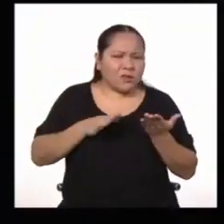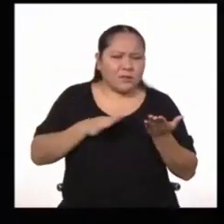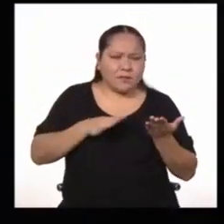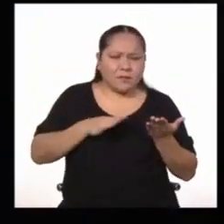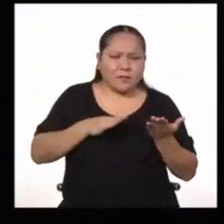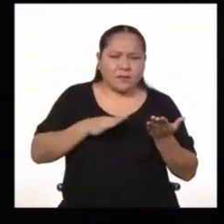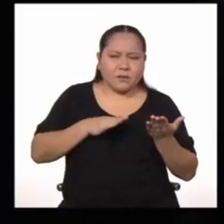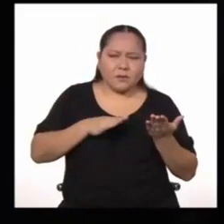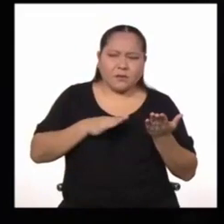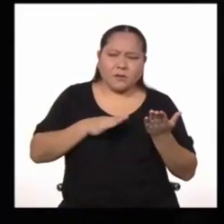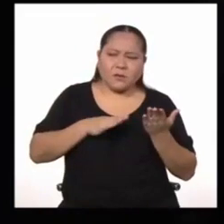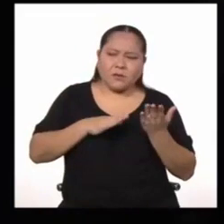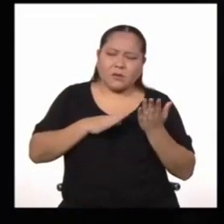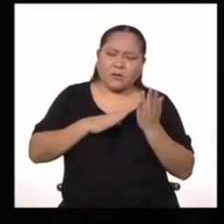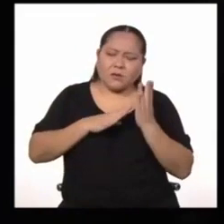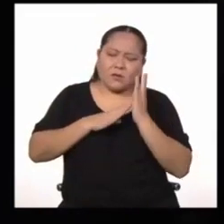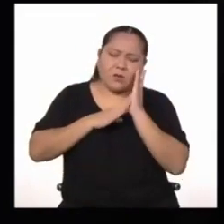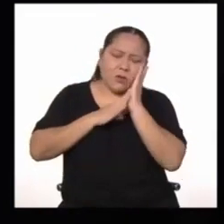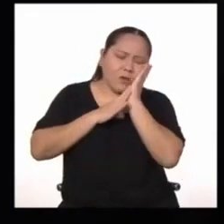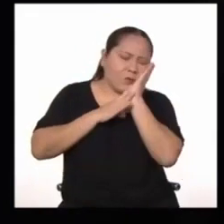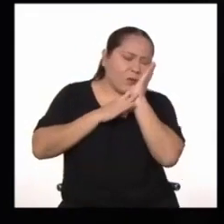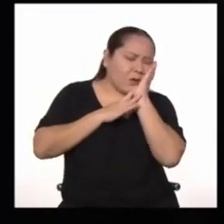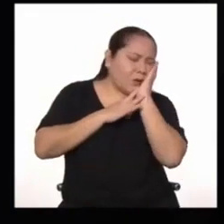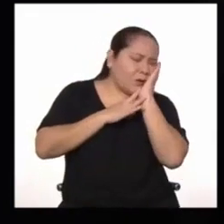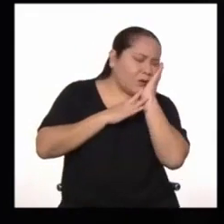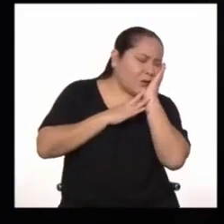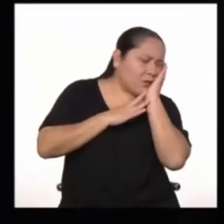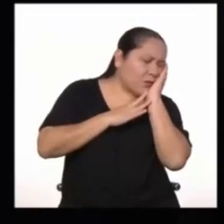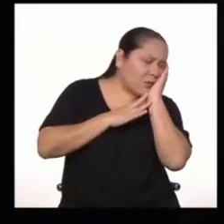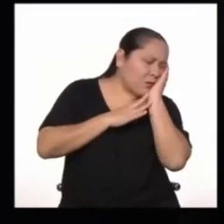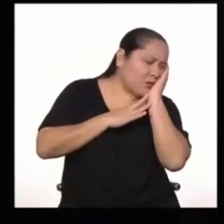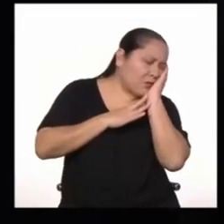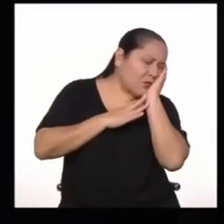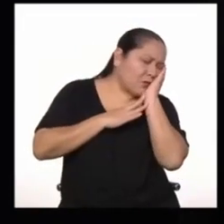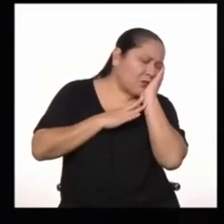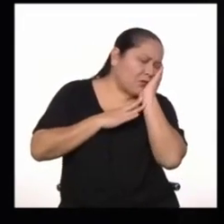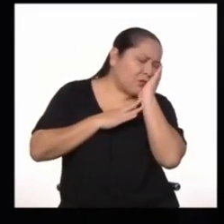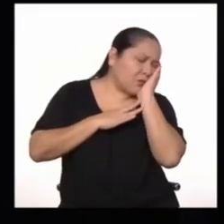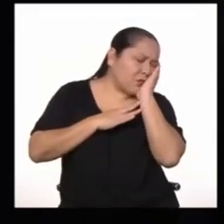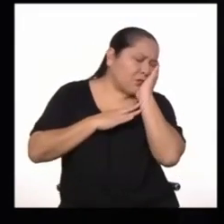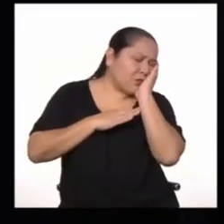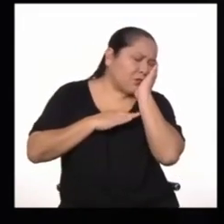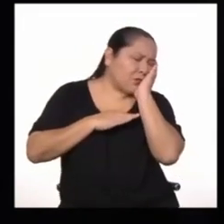dormir? No más.